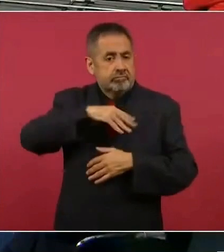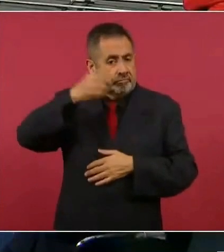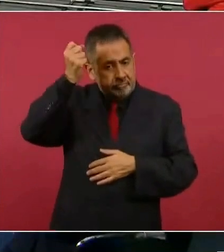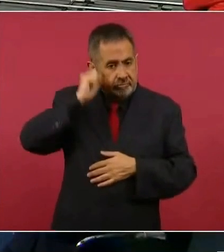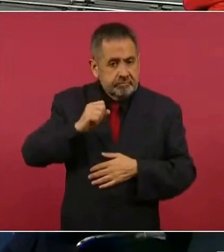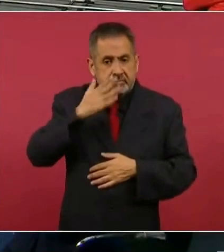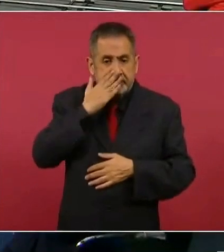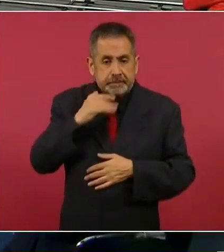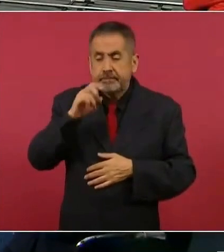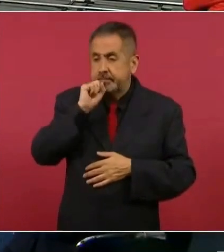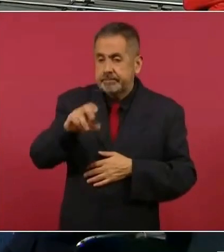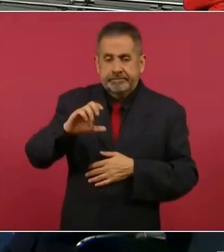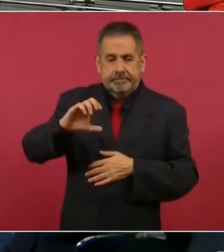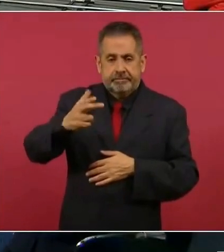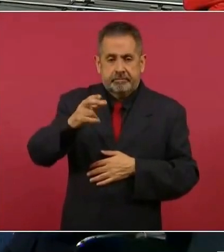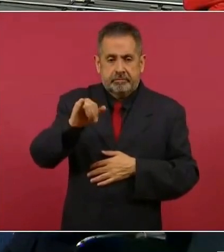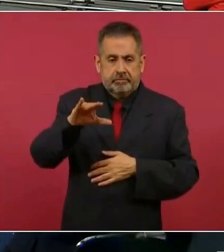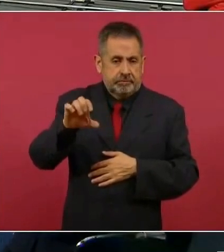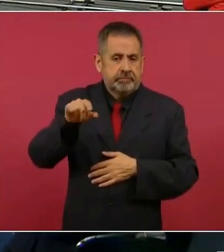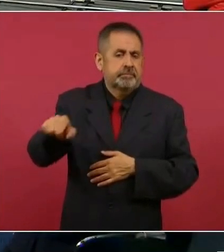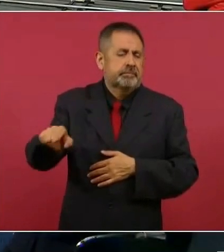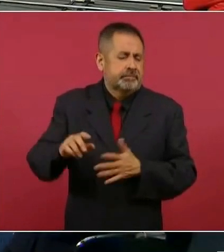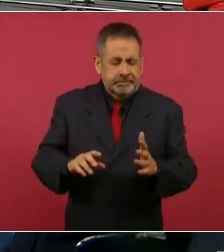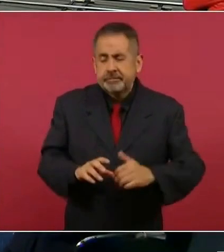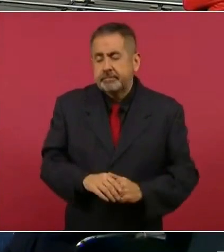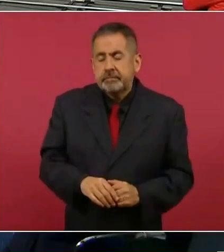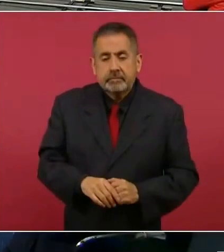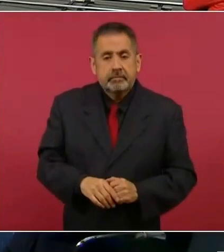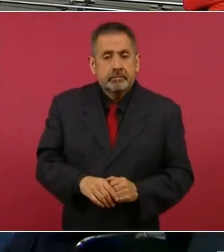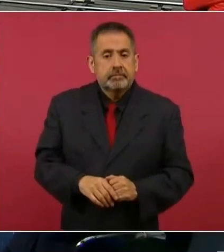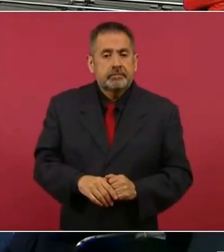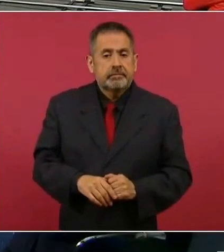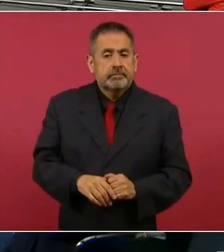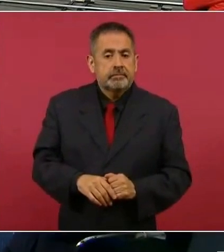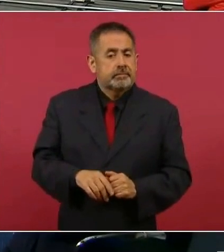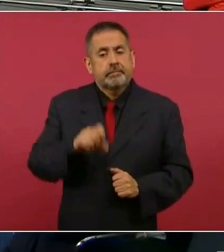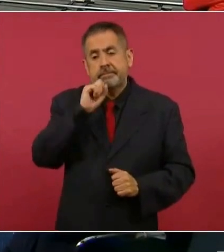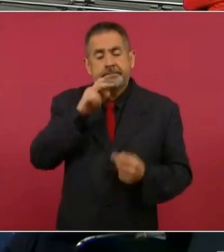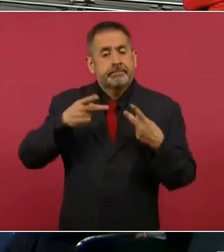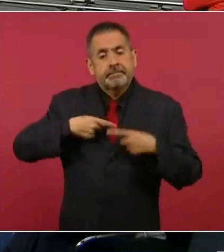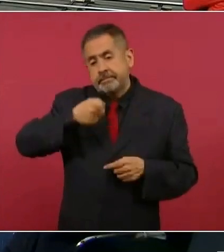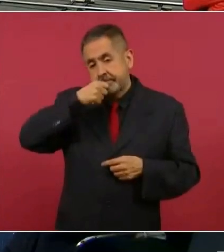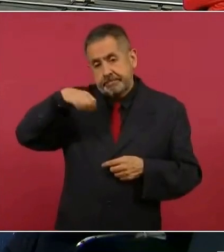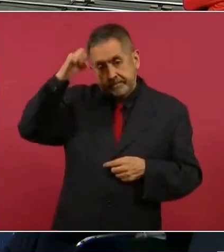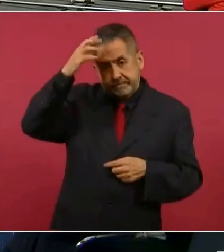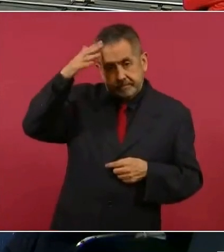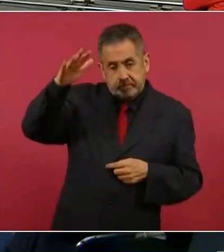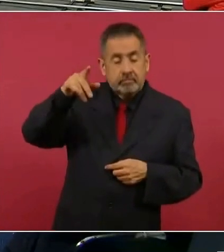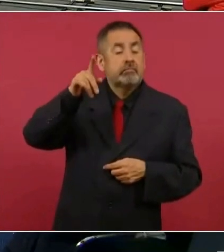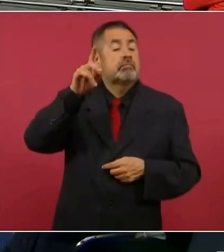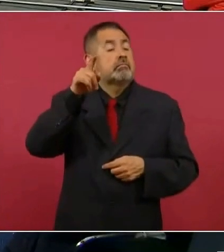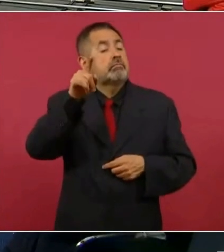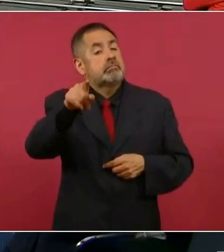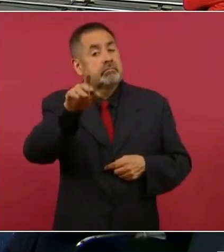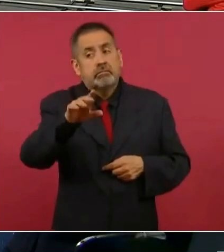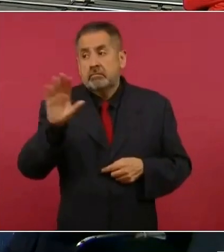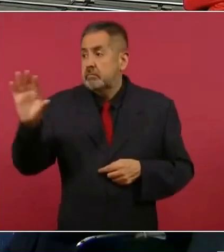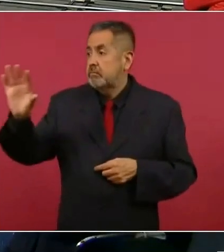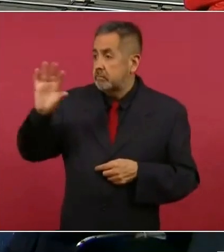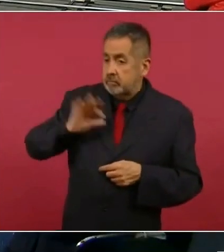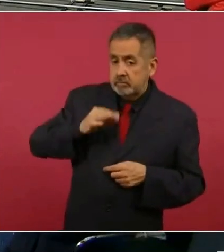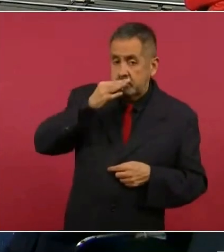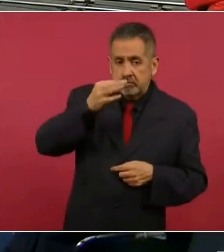claro, pero también en Choice. Y también, pues, las personas mayores, adultos mayores, que por cierto, le mandan